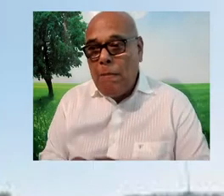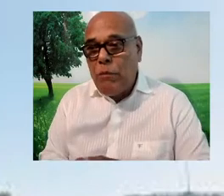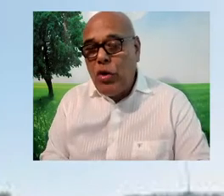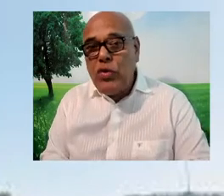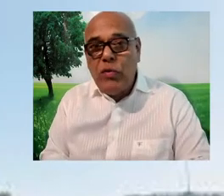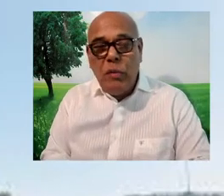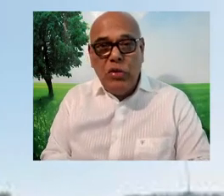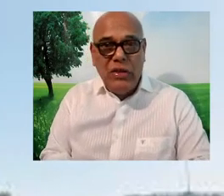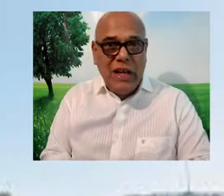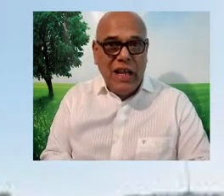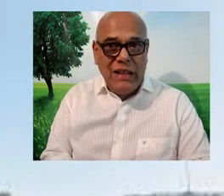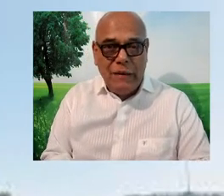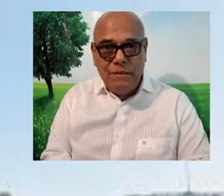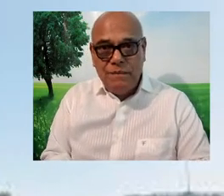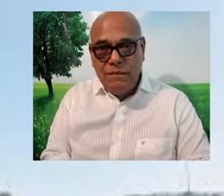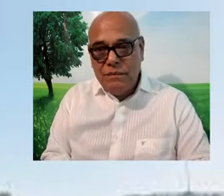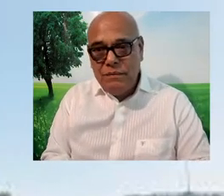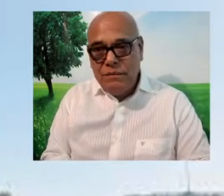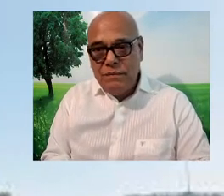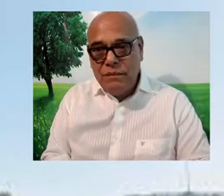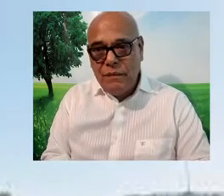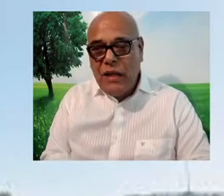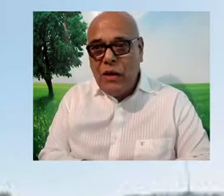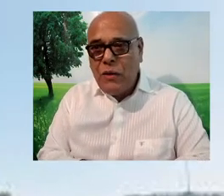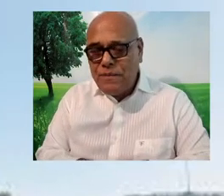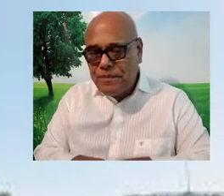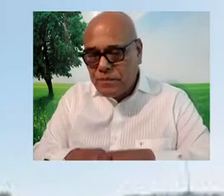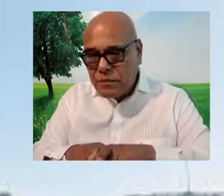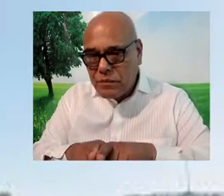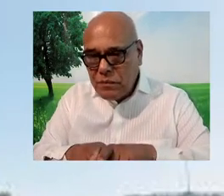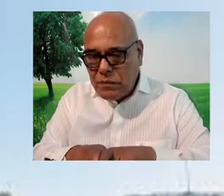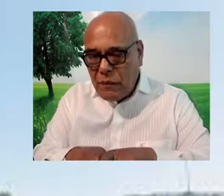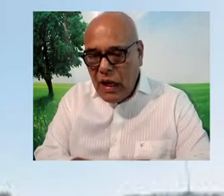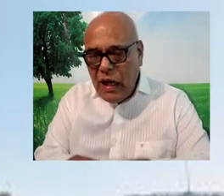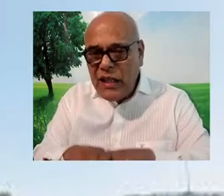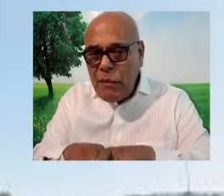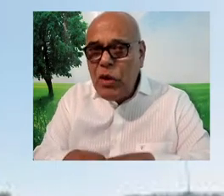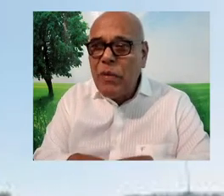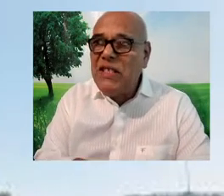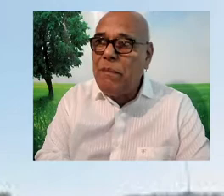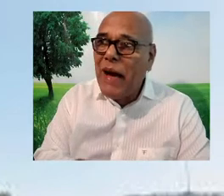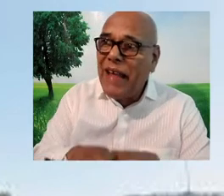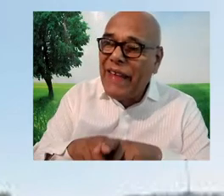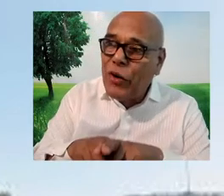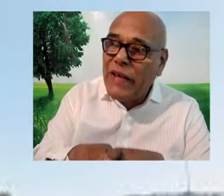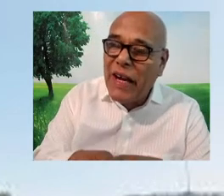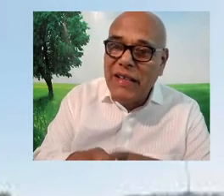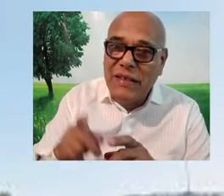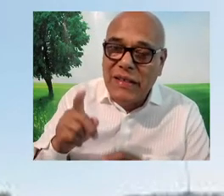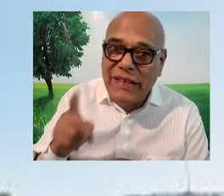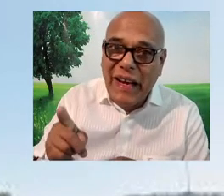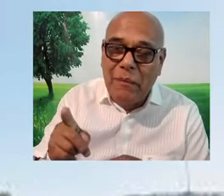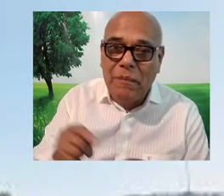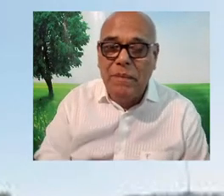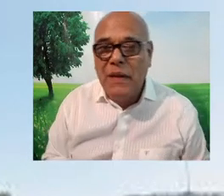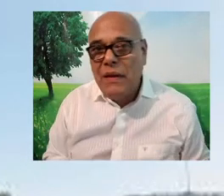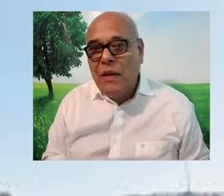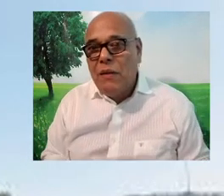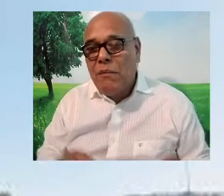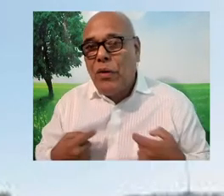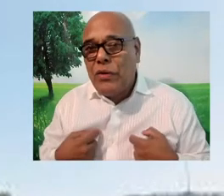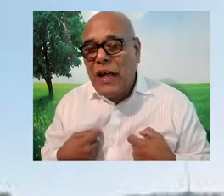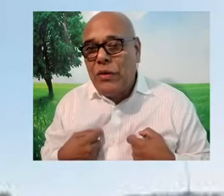logró, pero hizo un movimiento inteligente. Él dijo, el enemigo principal a derrotar es Trump.